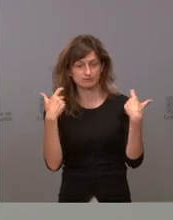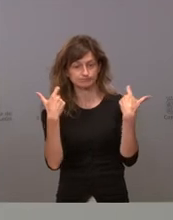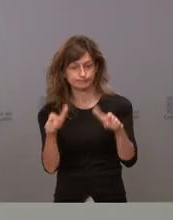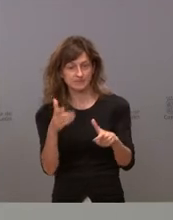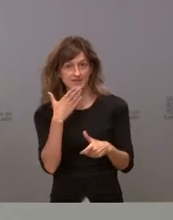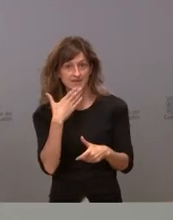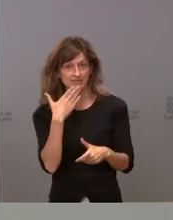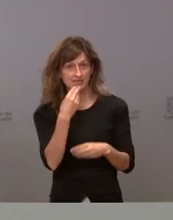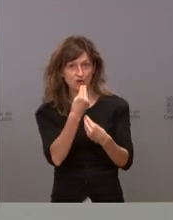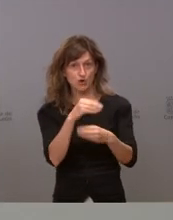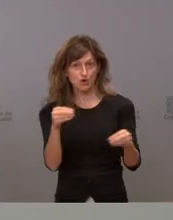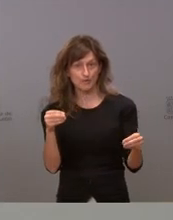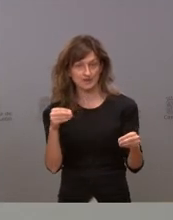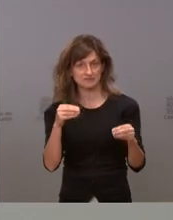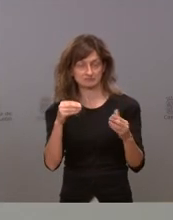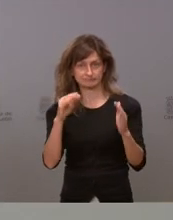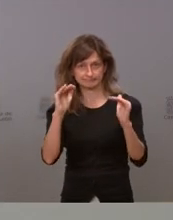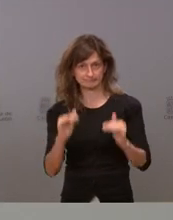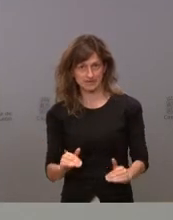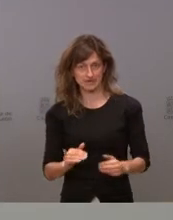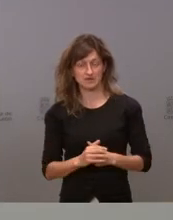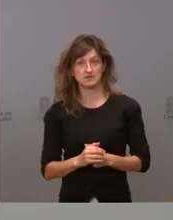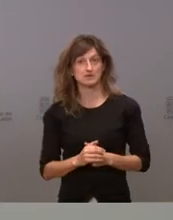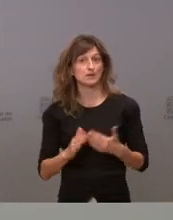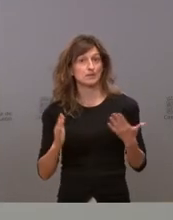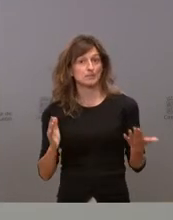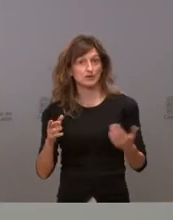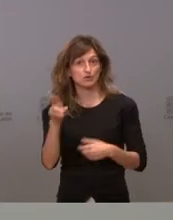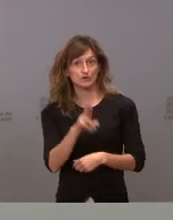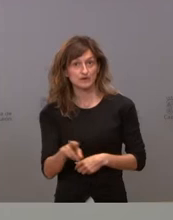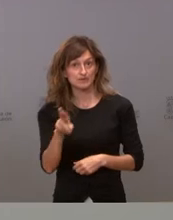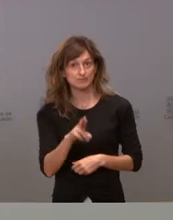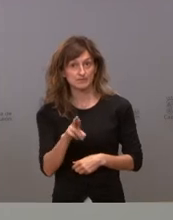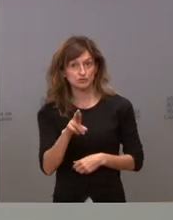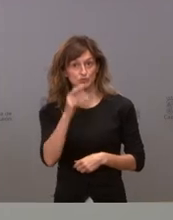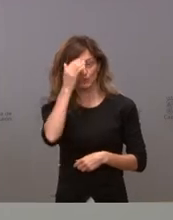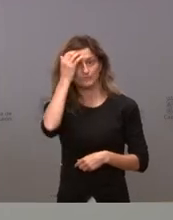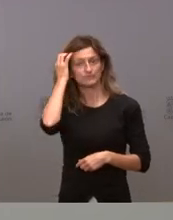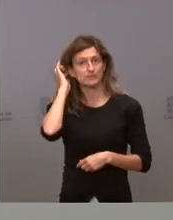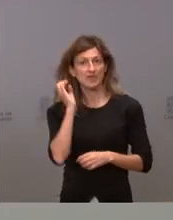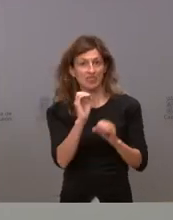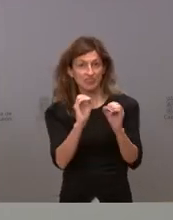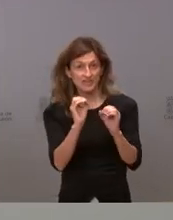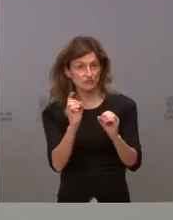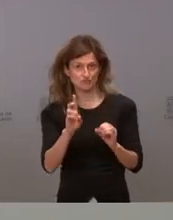de población son muy bajas pero insisto no son cero